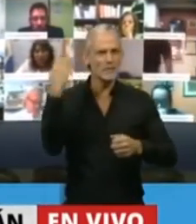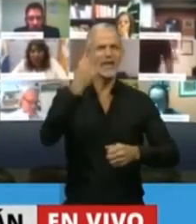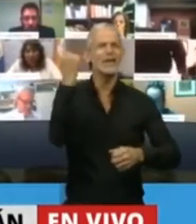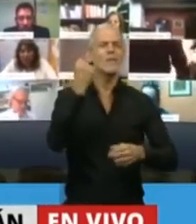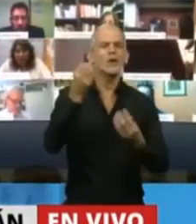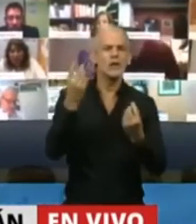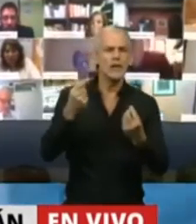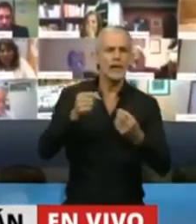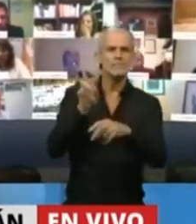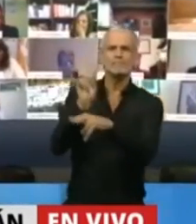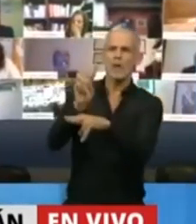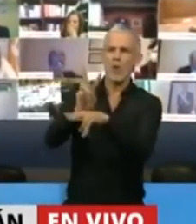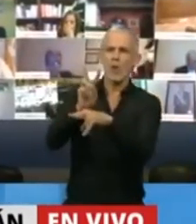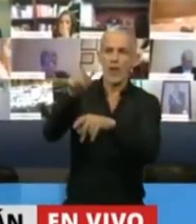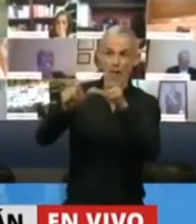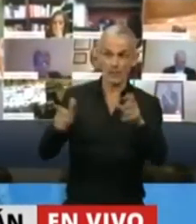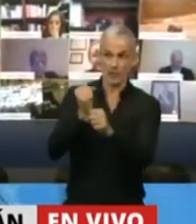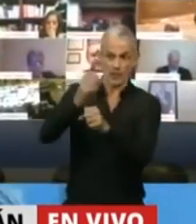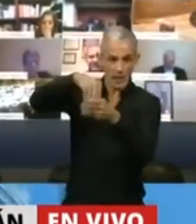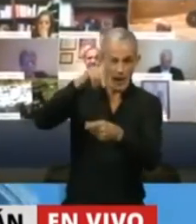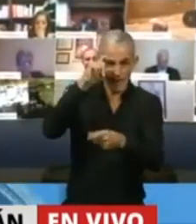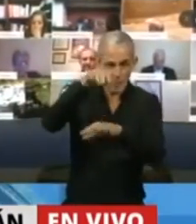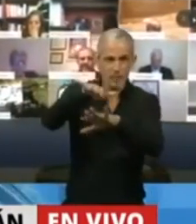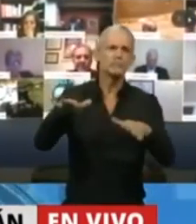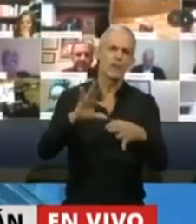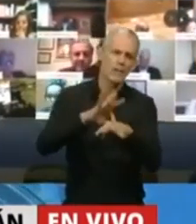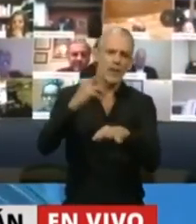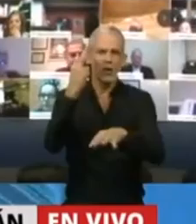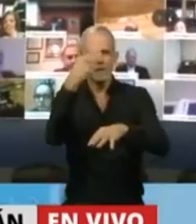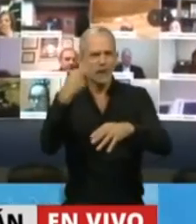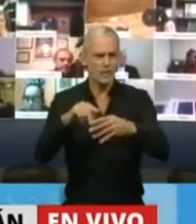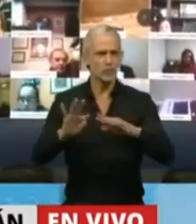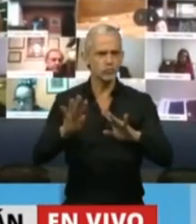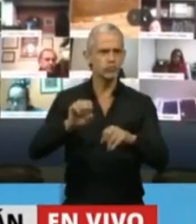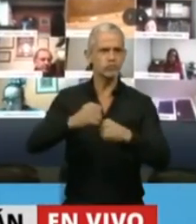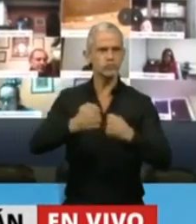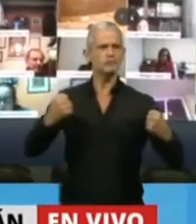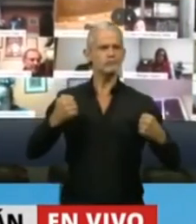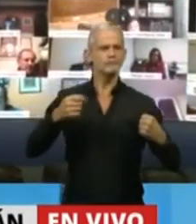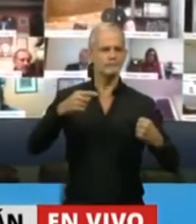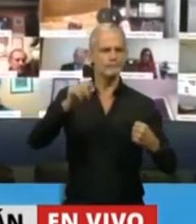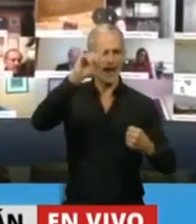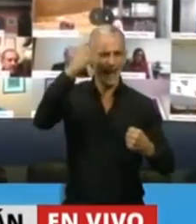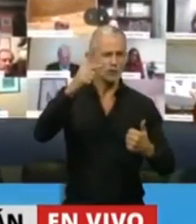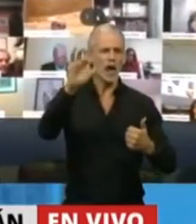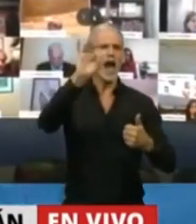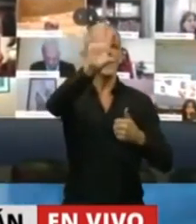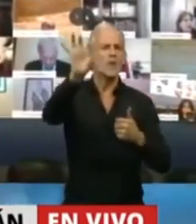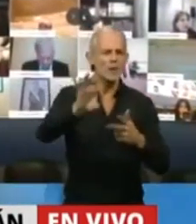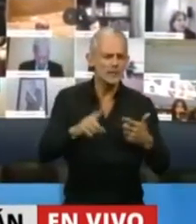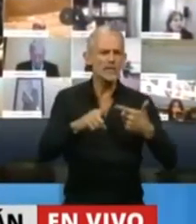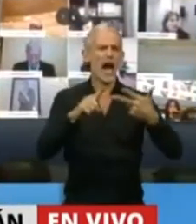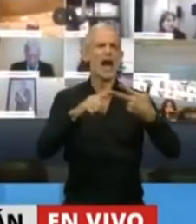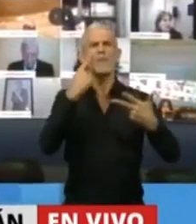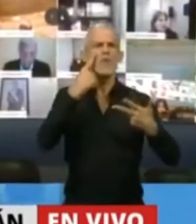que protejamos a los trabajadores de la salud, a los que están en la primera trinchera, a los trabajadores nacionales, provinciales